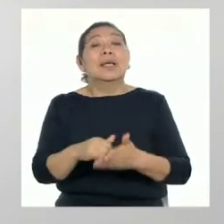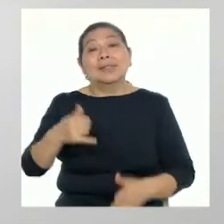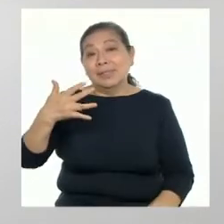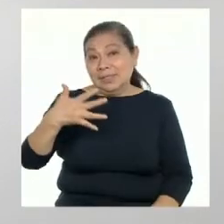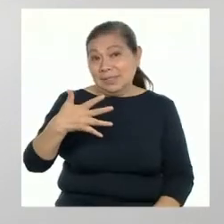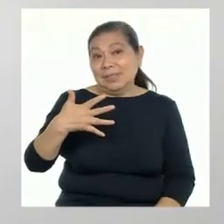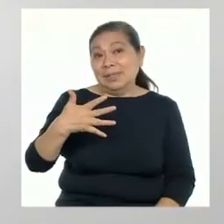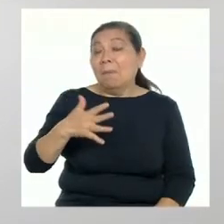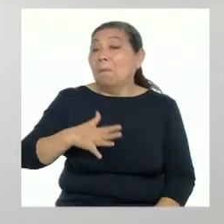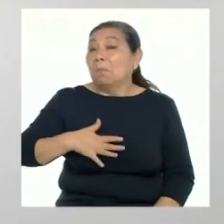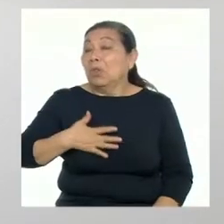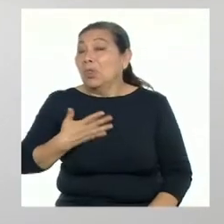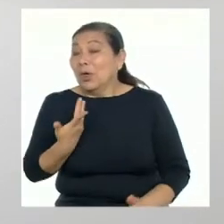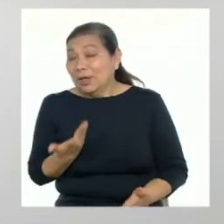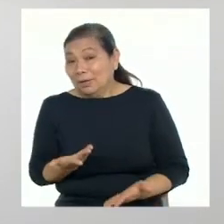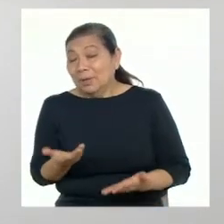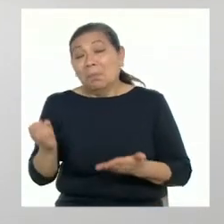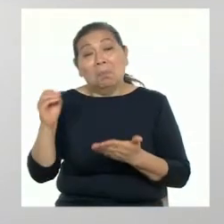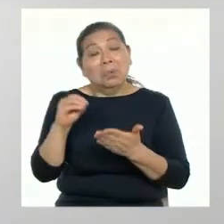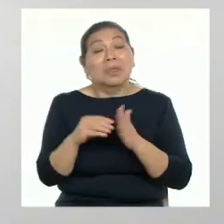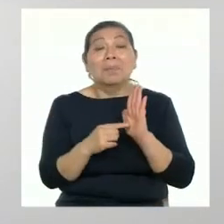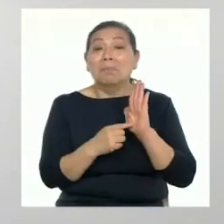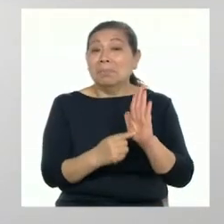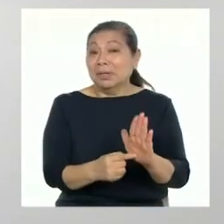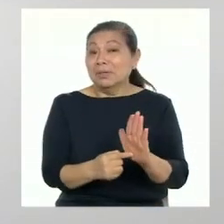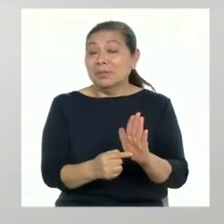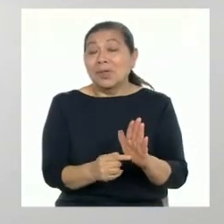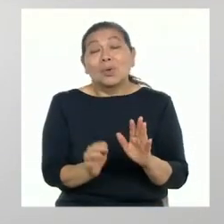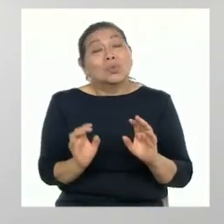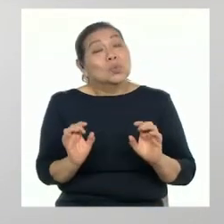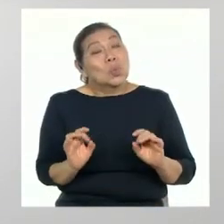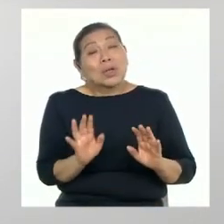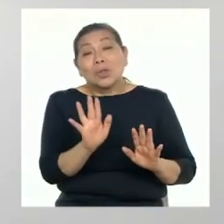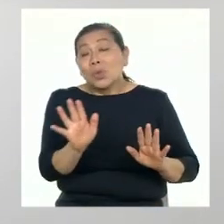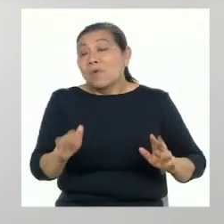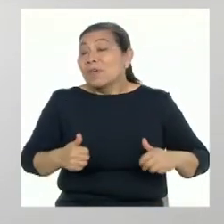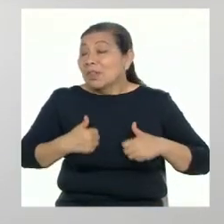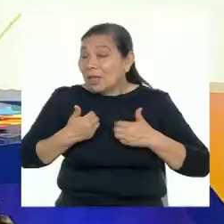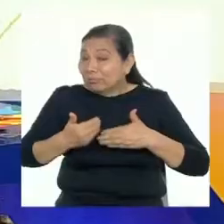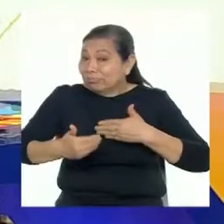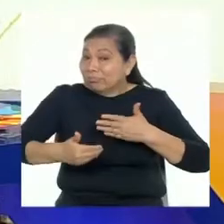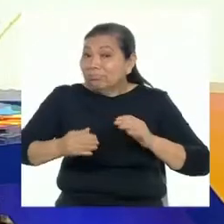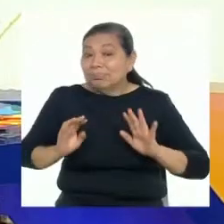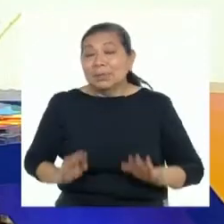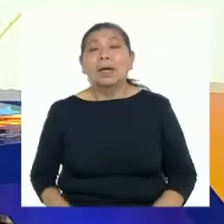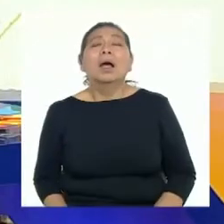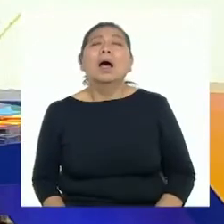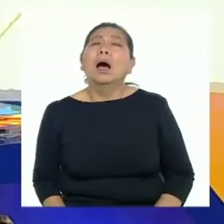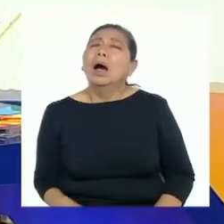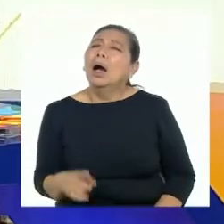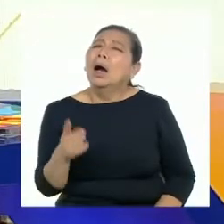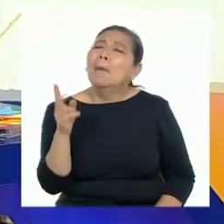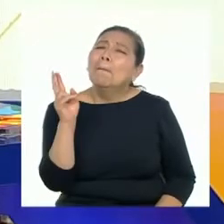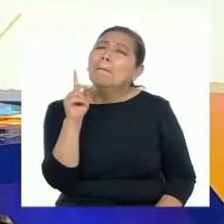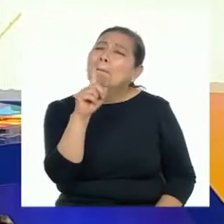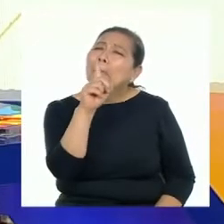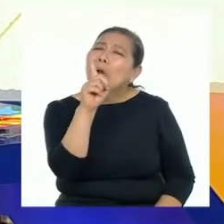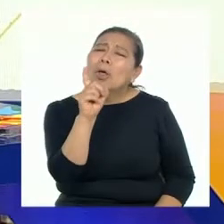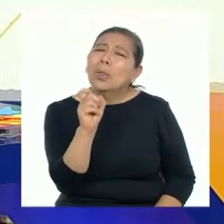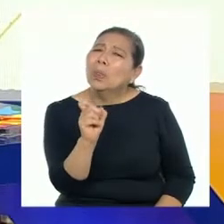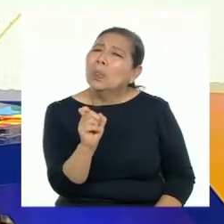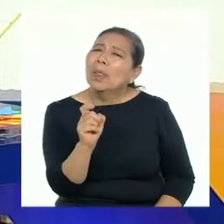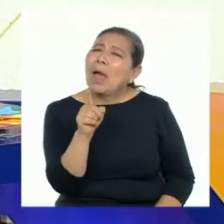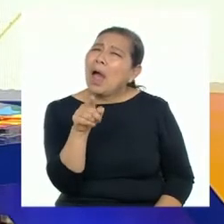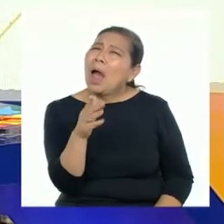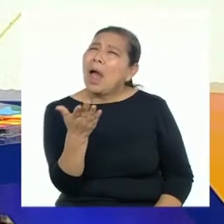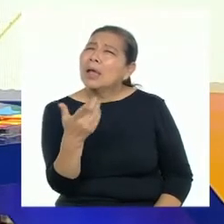cinco, las posibles dificultades que se pueden presentar en el camino que decidamos seguir. Profesora, ¿y qué pasa si en mi proyecto